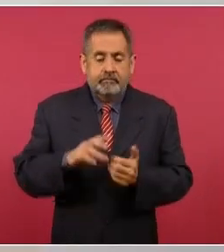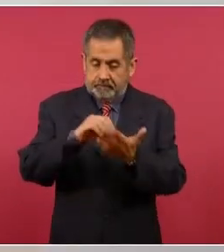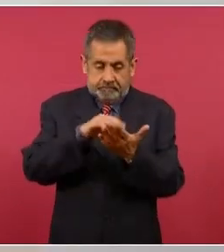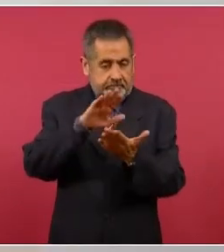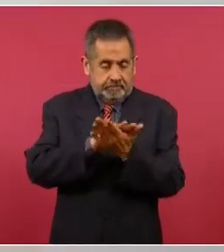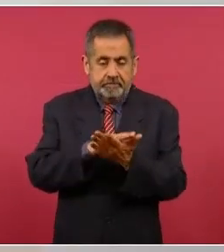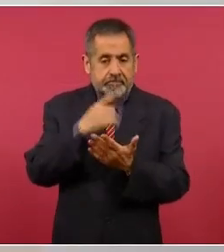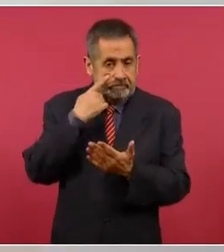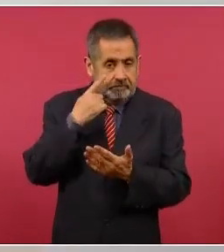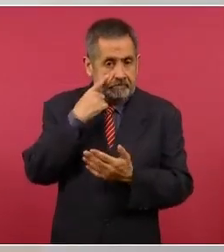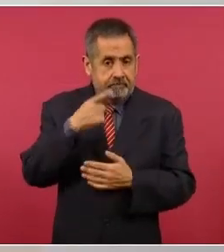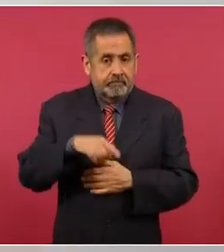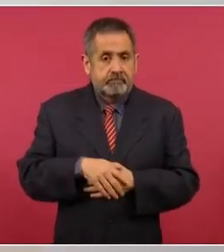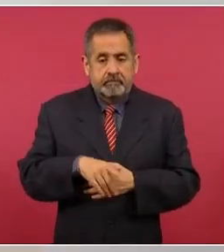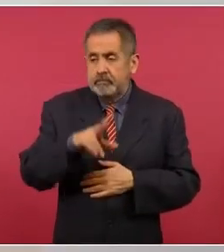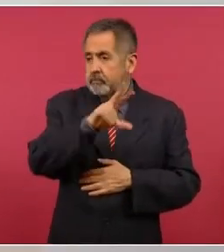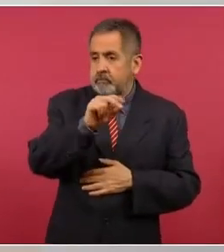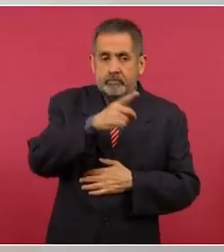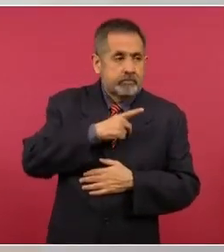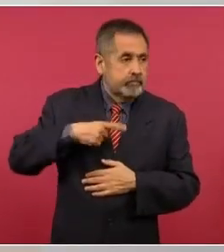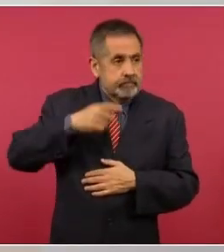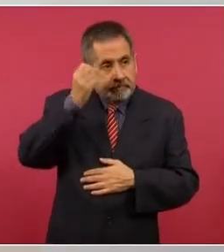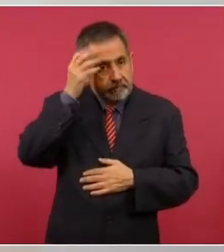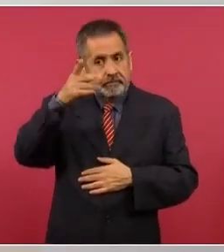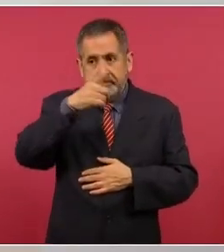registrado, que no se nos olvide.